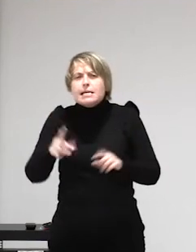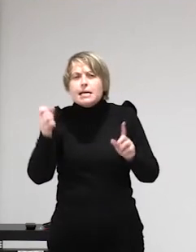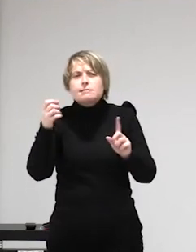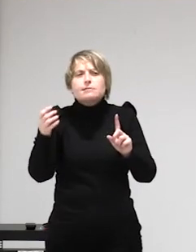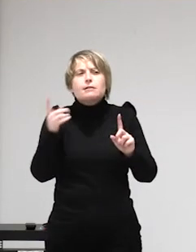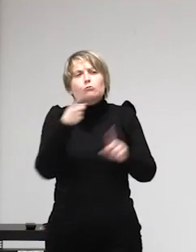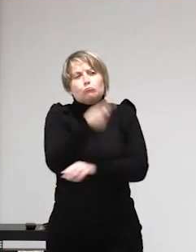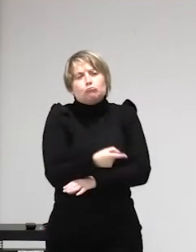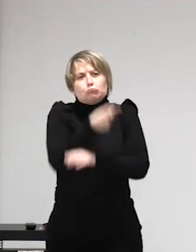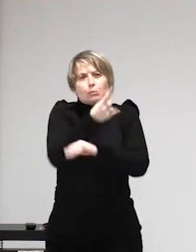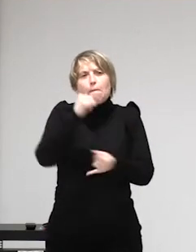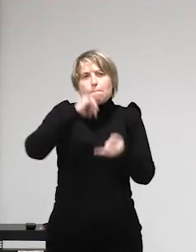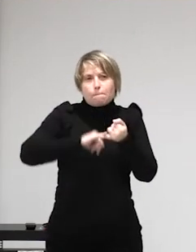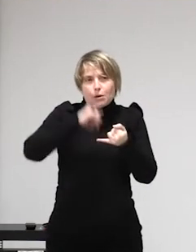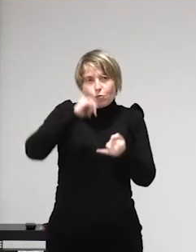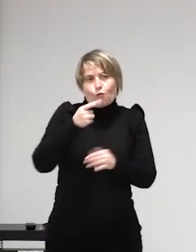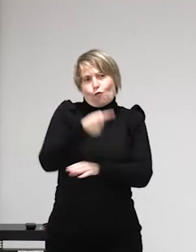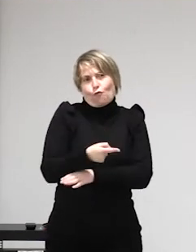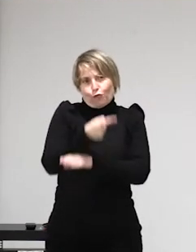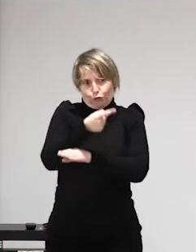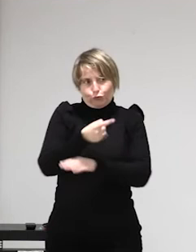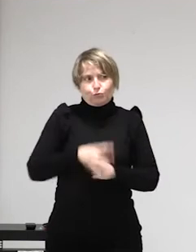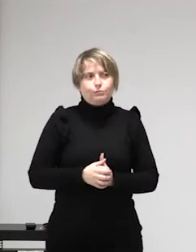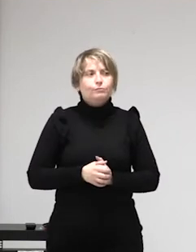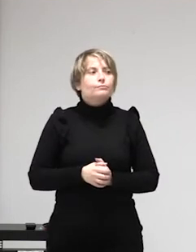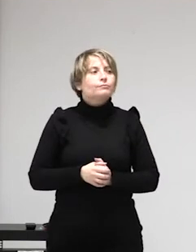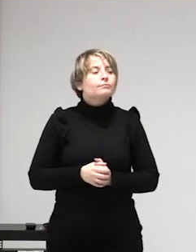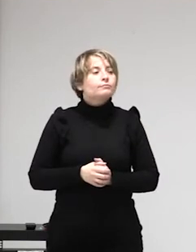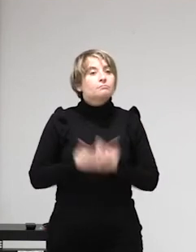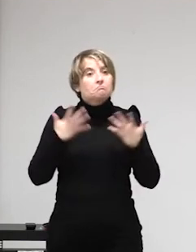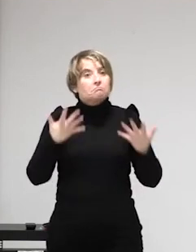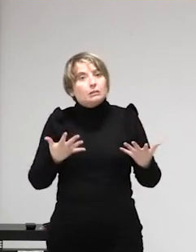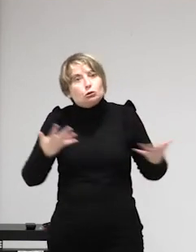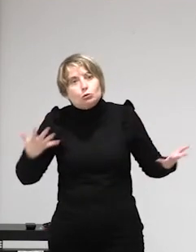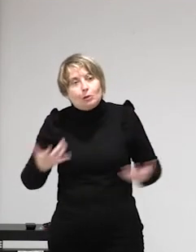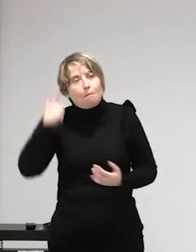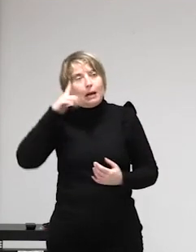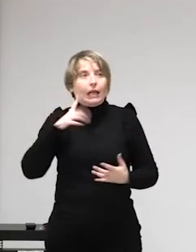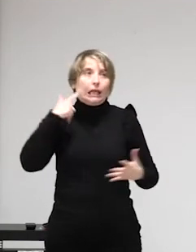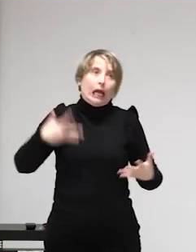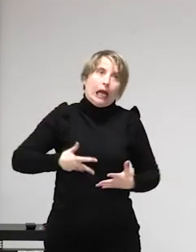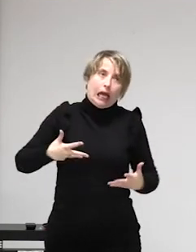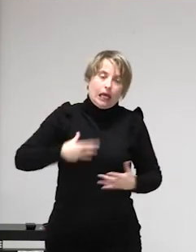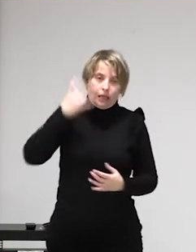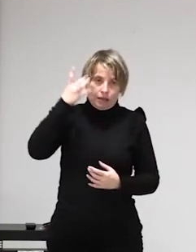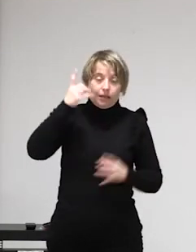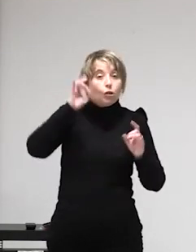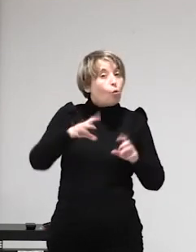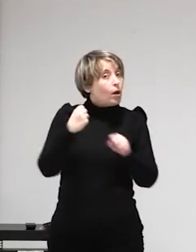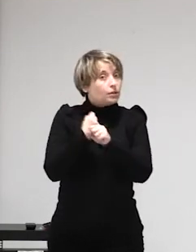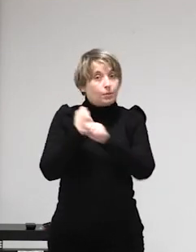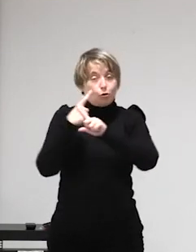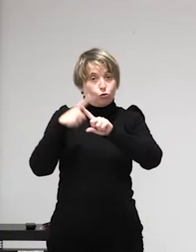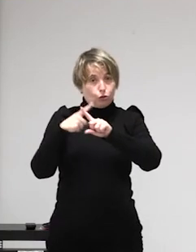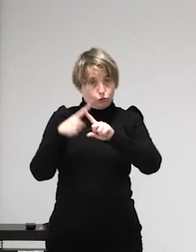si vemos la trata desde una perspectiva de género y consideramos que tenemos que cambiar nuestras costumbres para que deje de haber trata y que por lo tanto